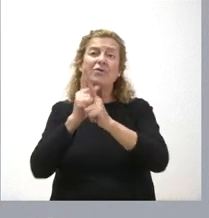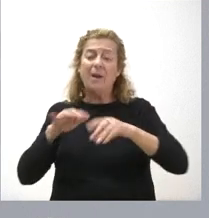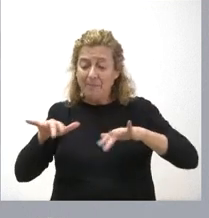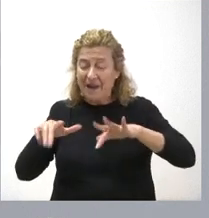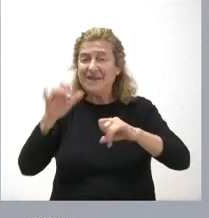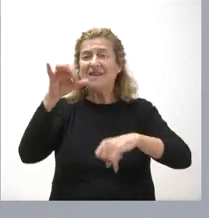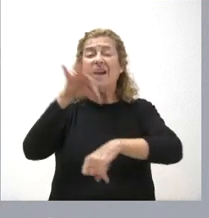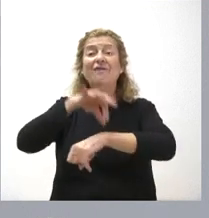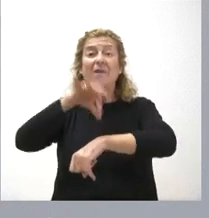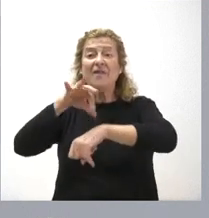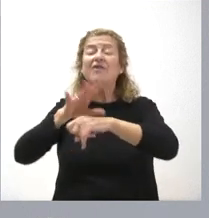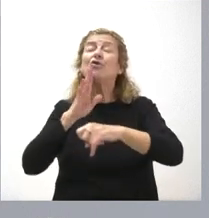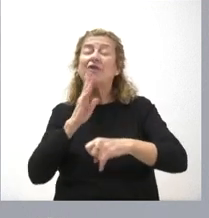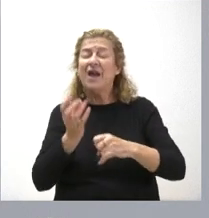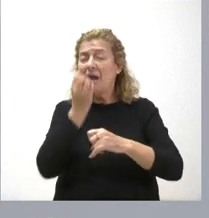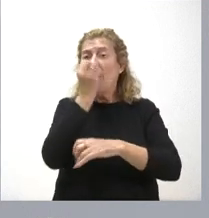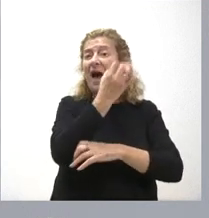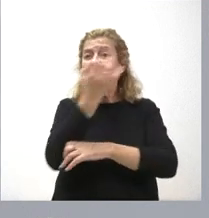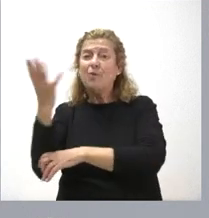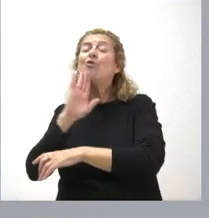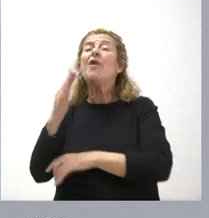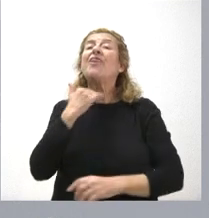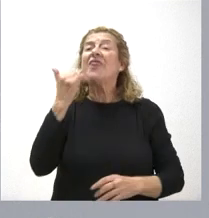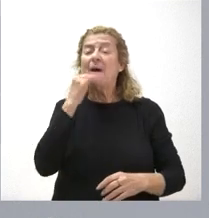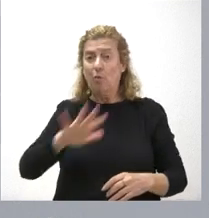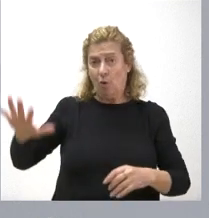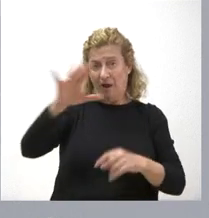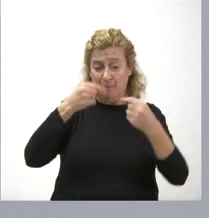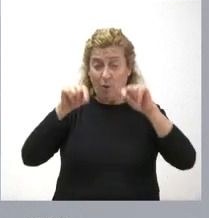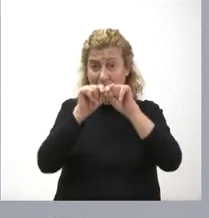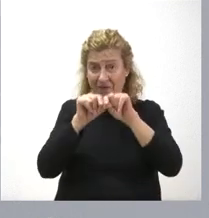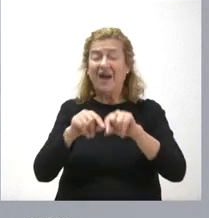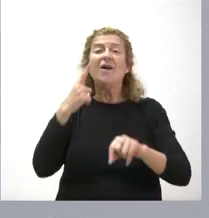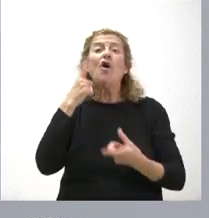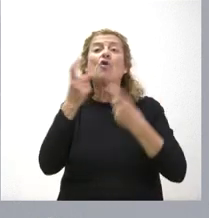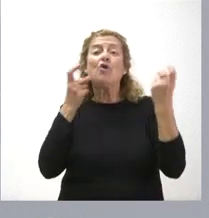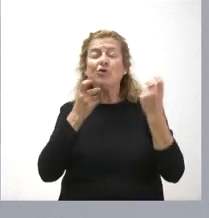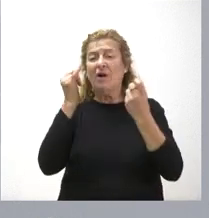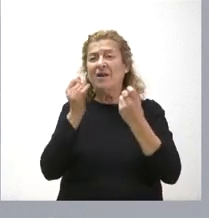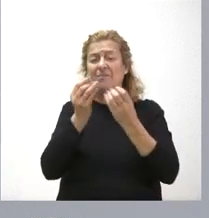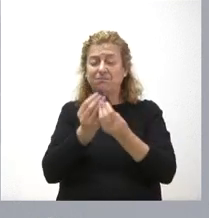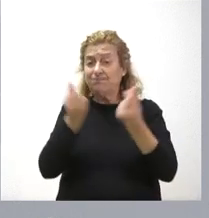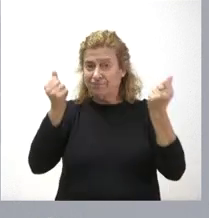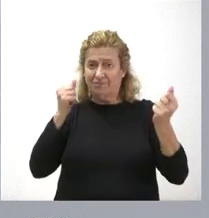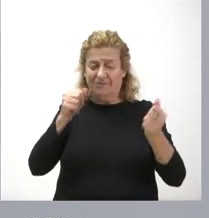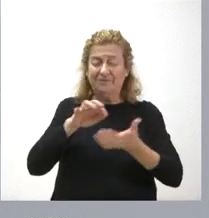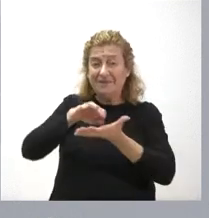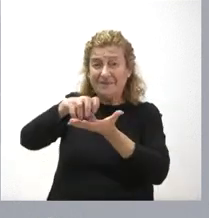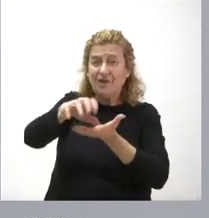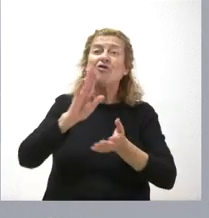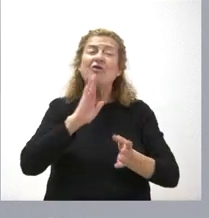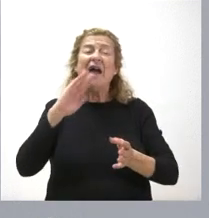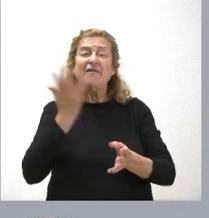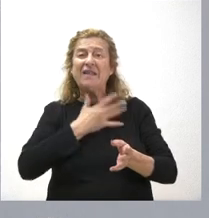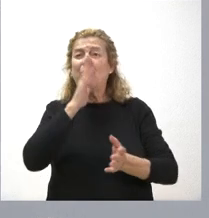en masas forestales en la provincia de Zamora. Se trata de controlar y erradicar estas plagas en las superficies afectadas por los